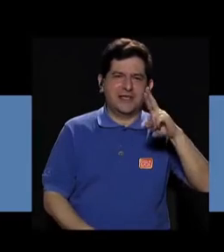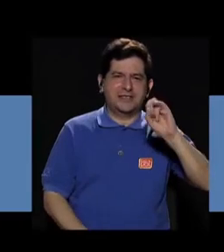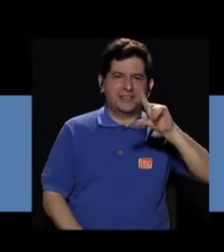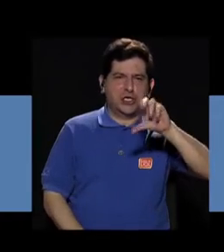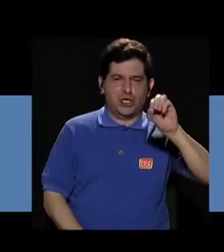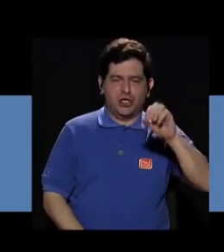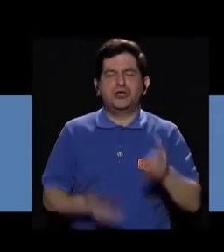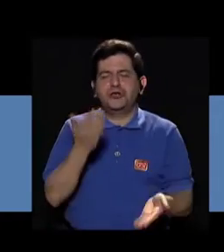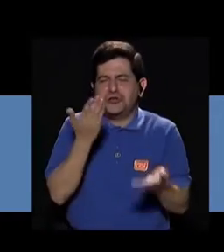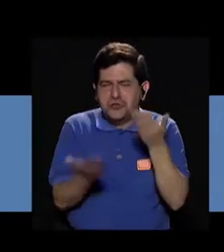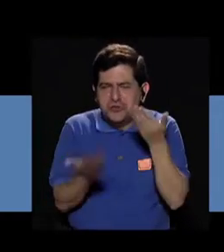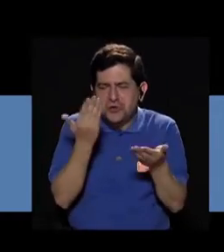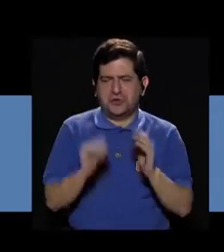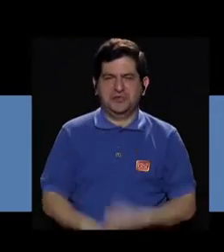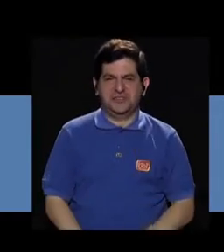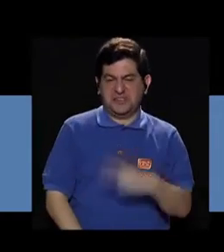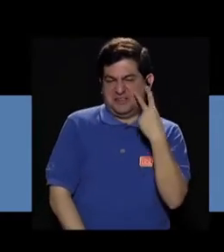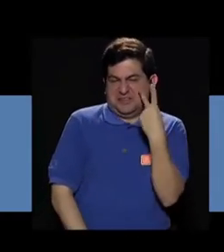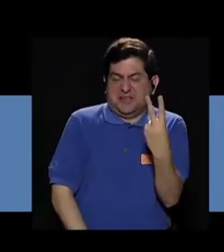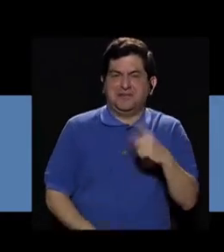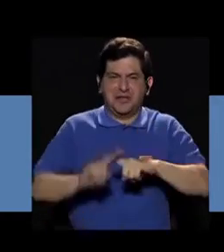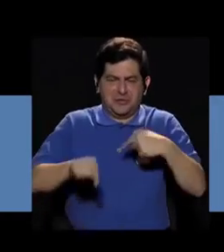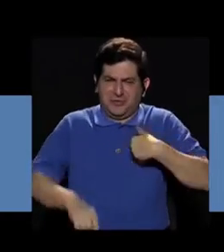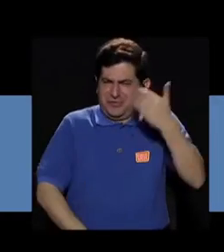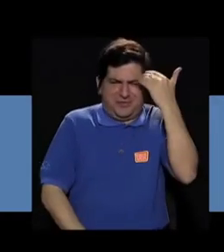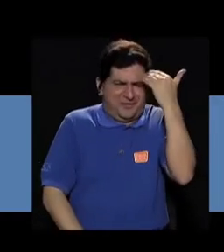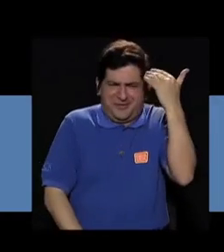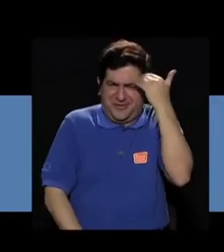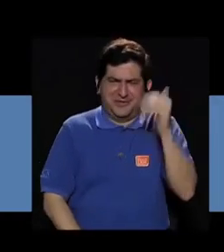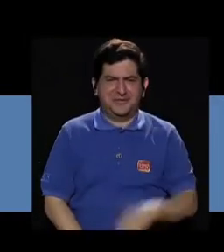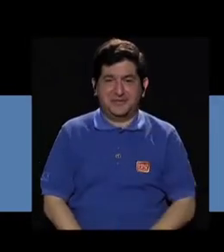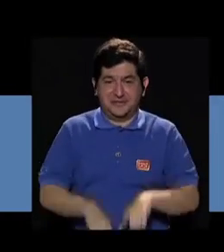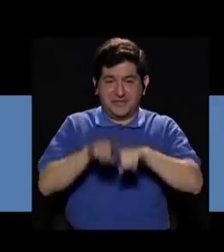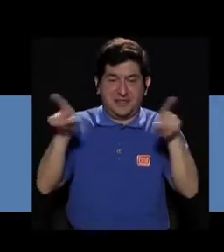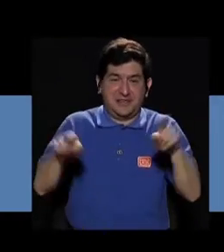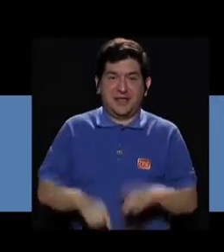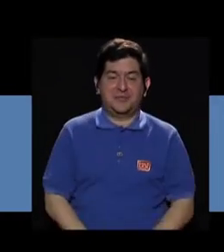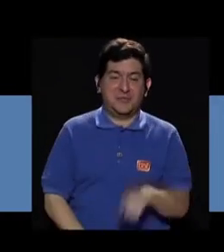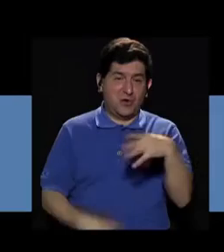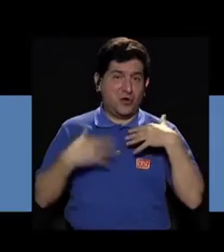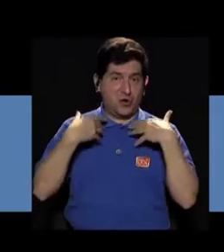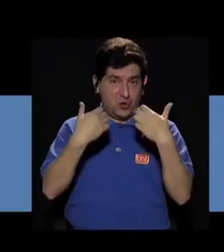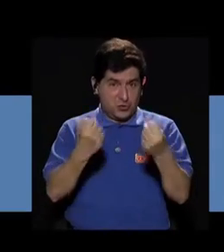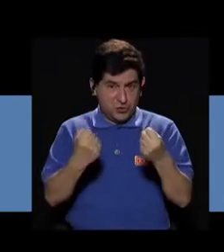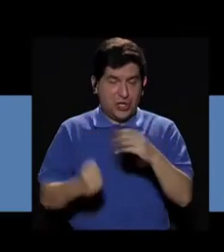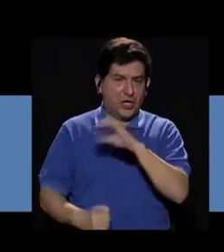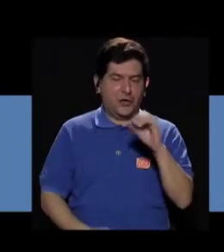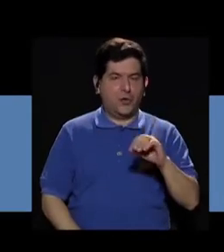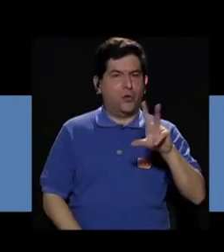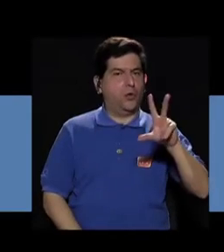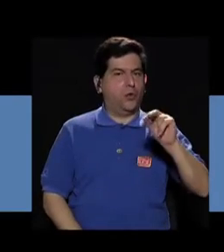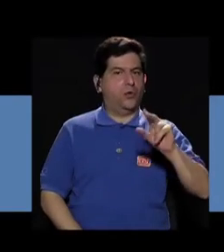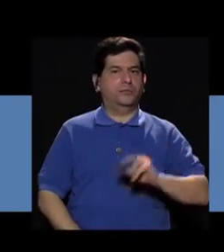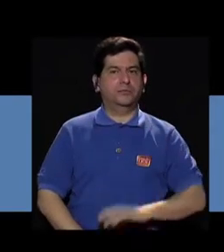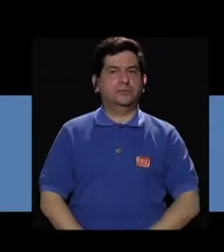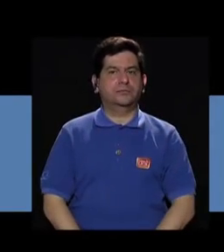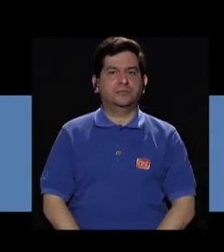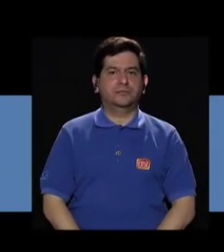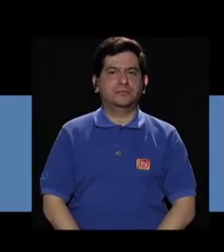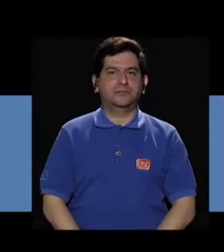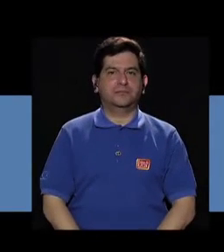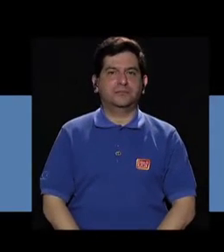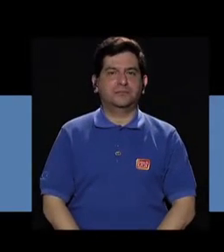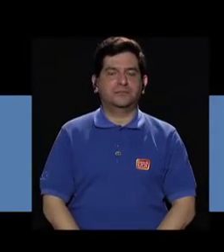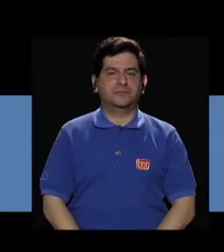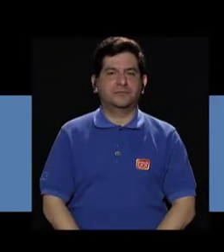Tal vez algún grillo, no sé, probar tal vez para ver, pero, pero no sé, no sé tampoco qué tanto es saludable y qué tanto